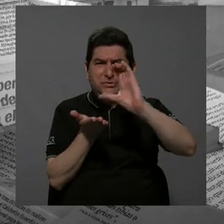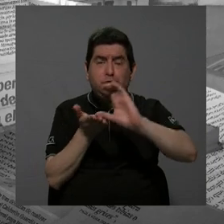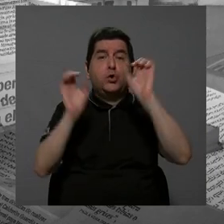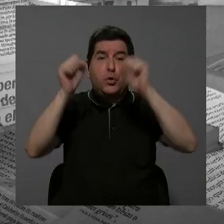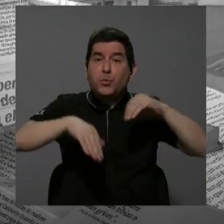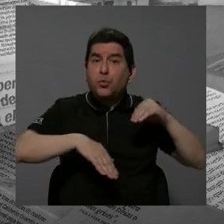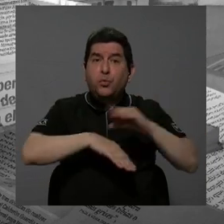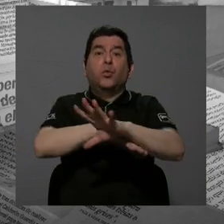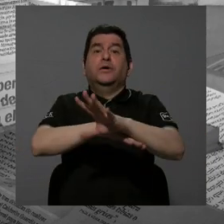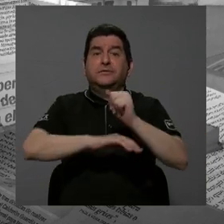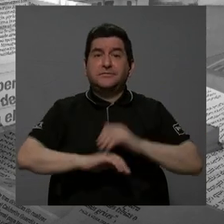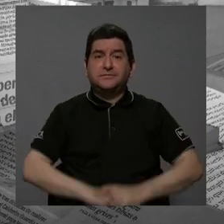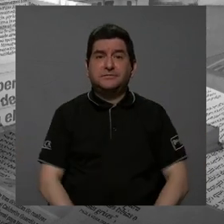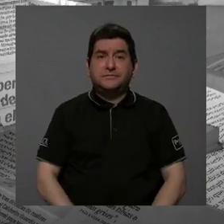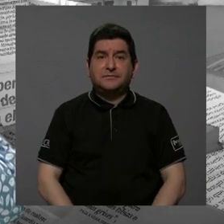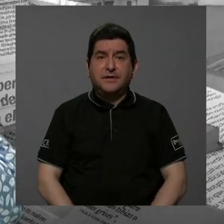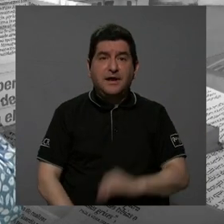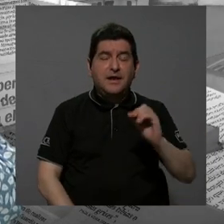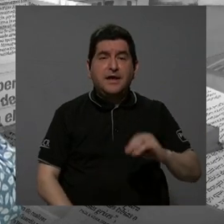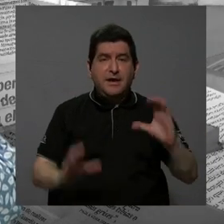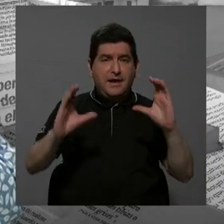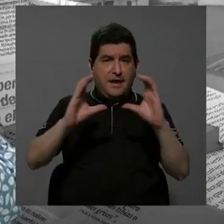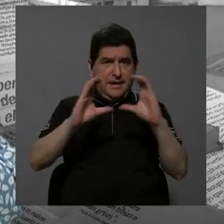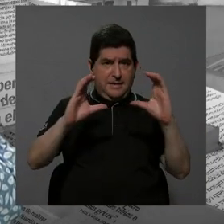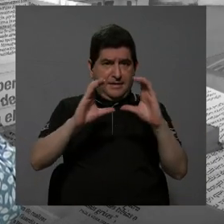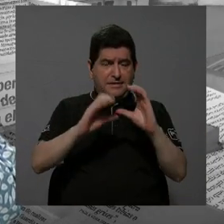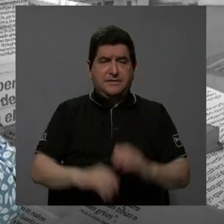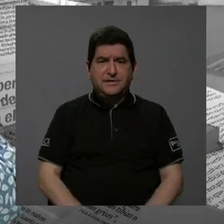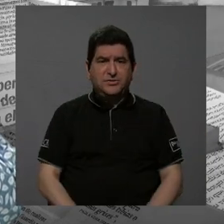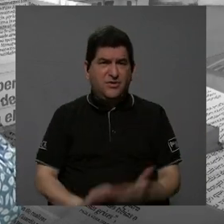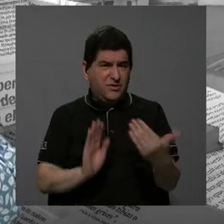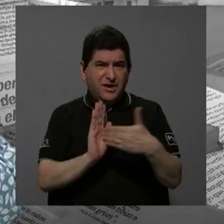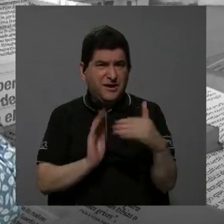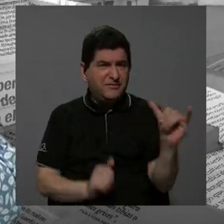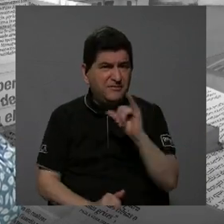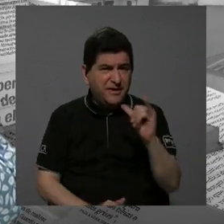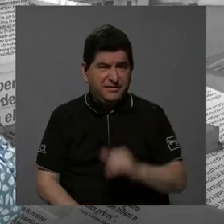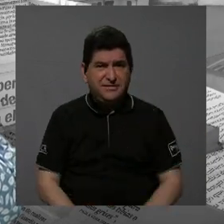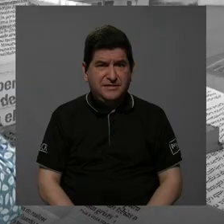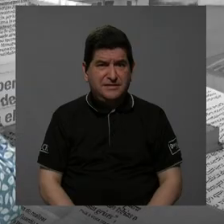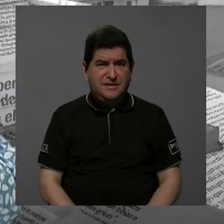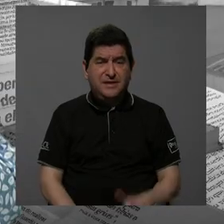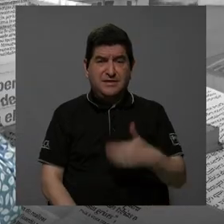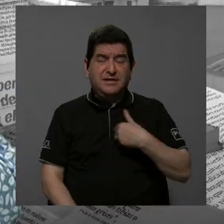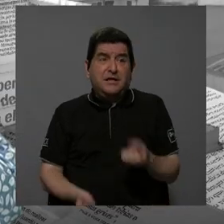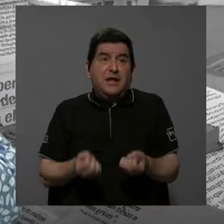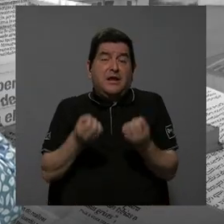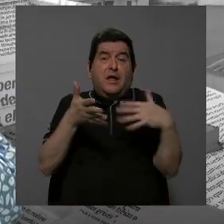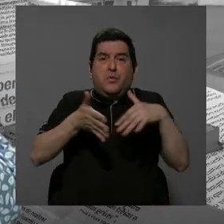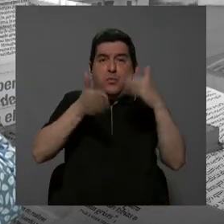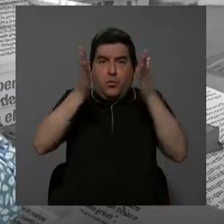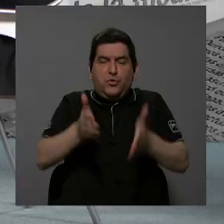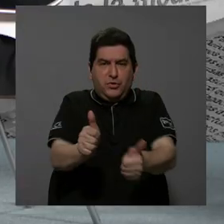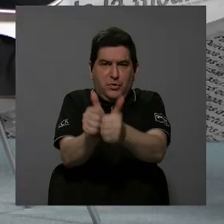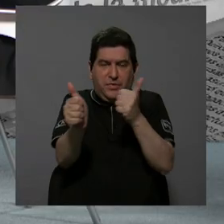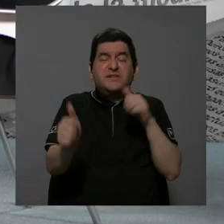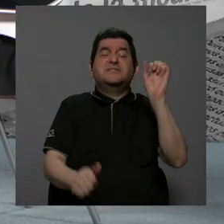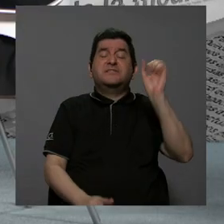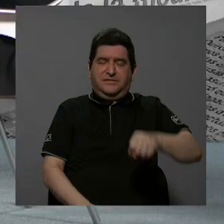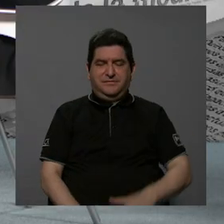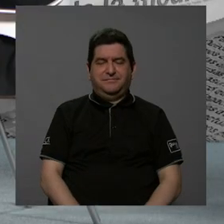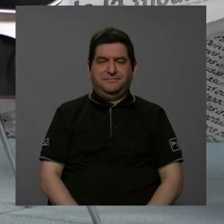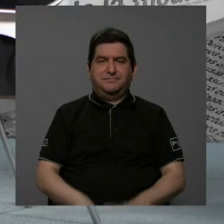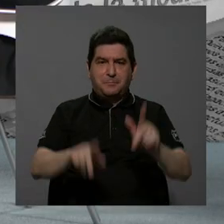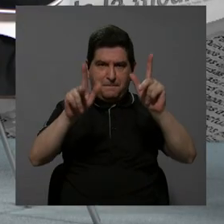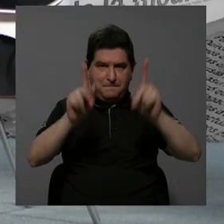pueden incidir. ¿Y las acreditaciones no les pasa factura? ¿También el hecho de tener tantos estudiantes rezagados? Las personas que